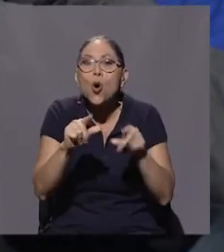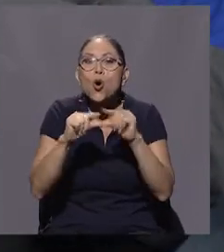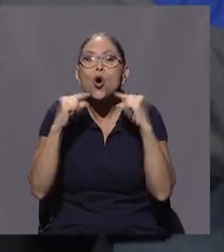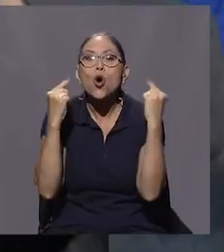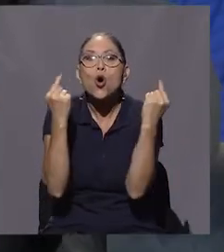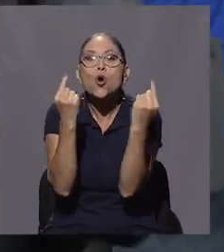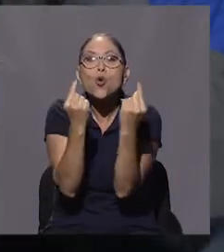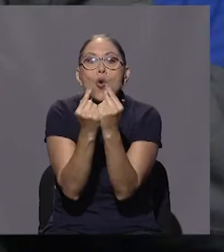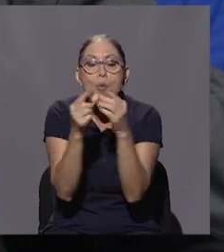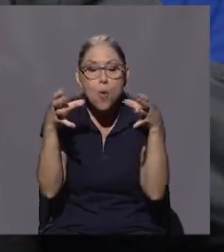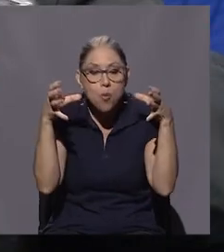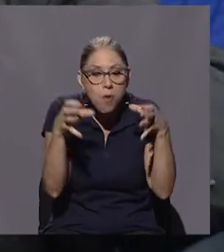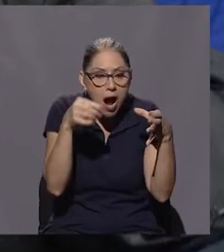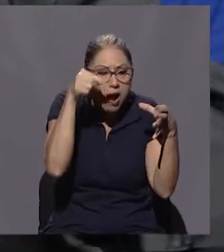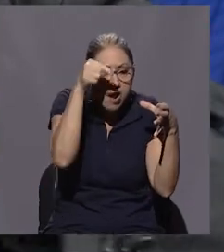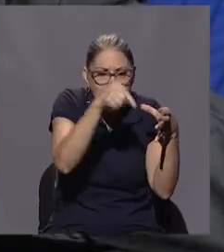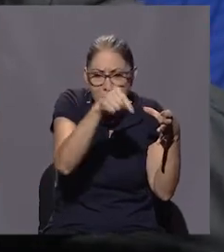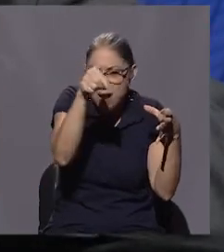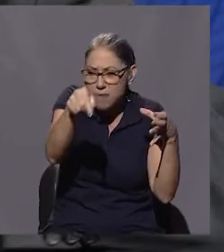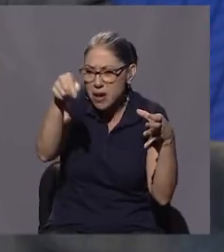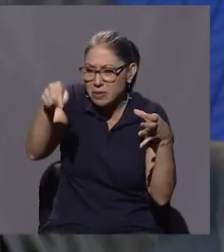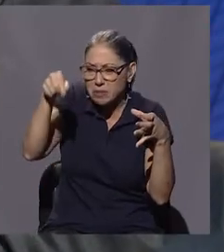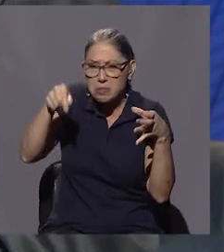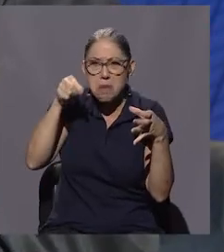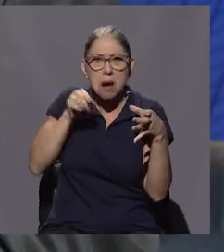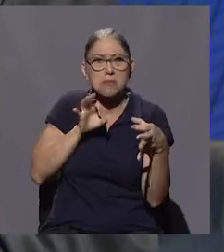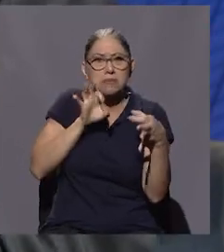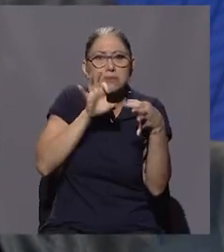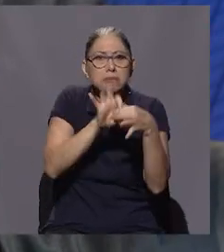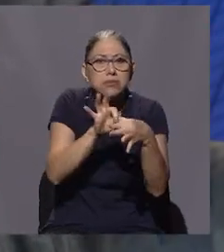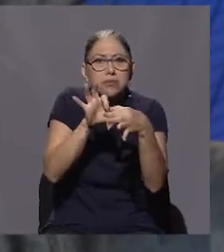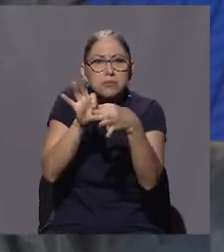todas las conexiones con otras empresas.